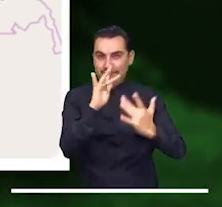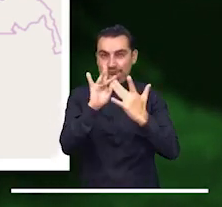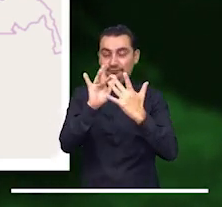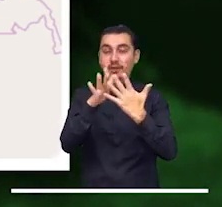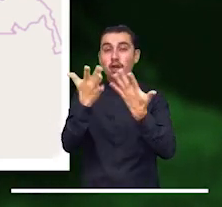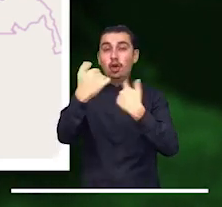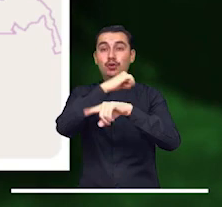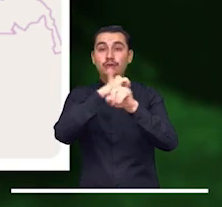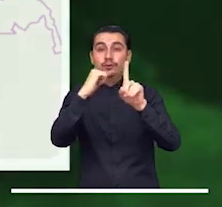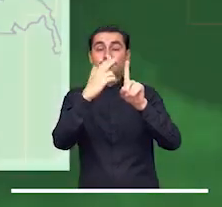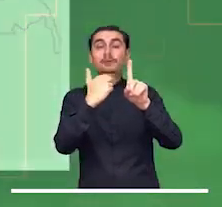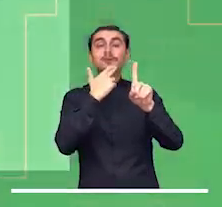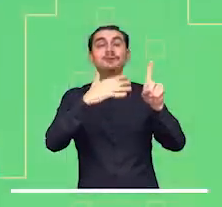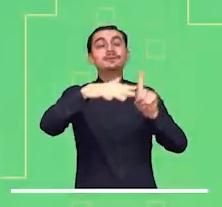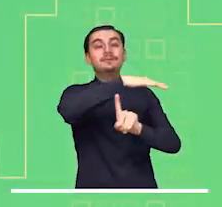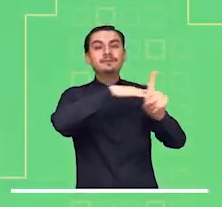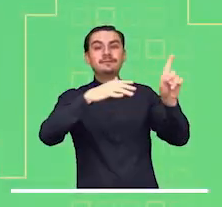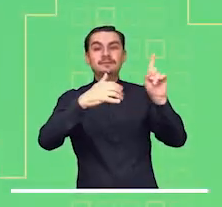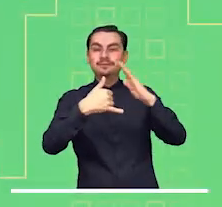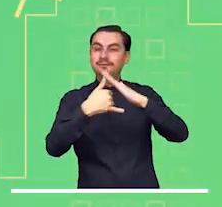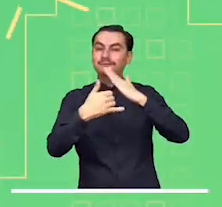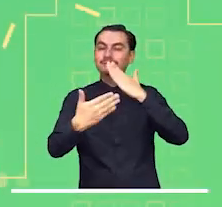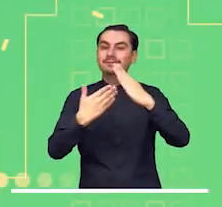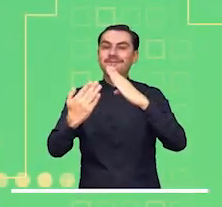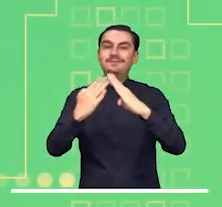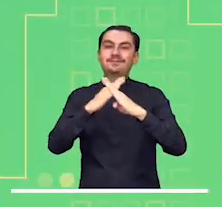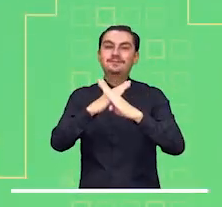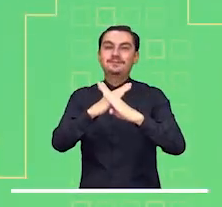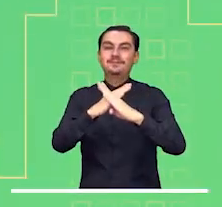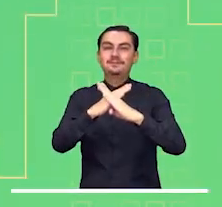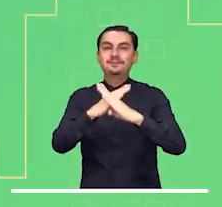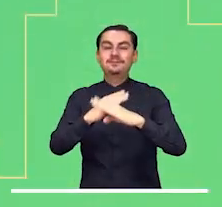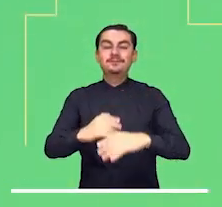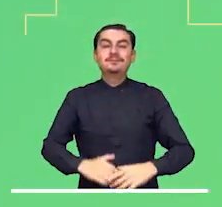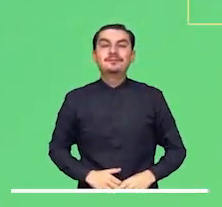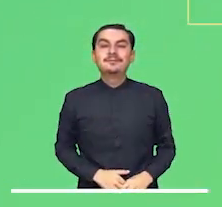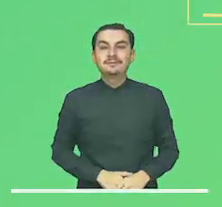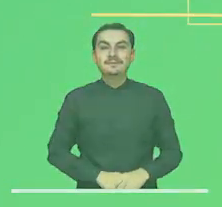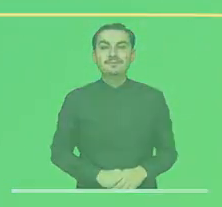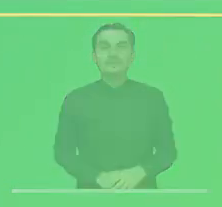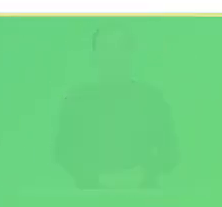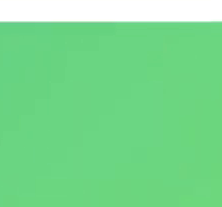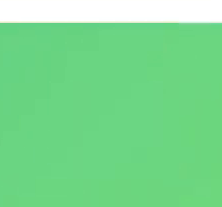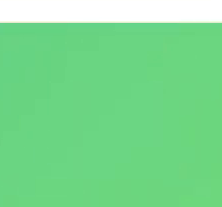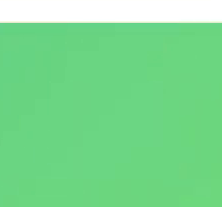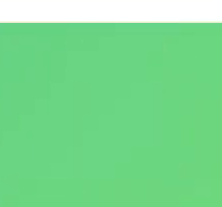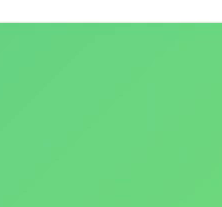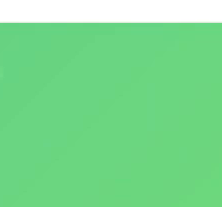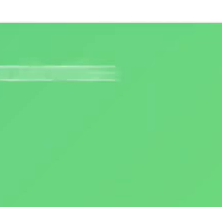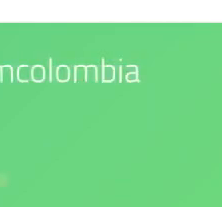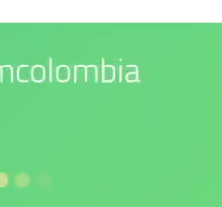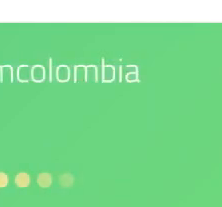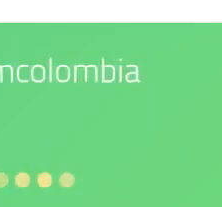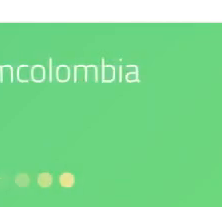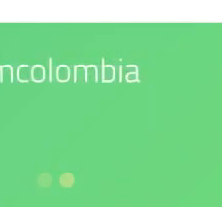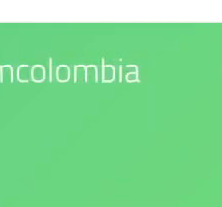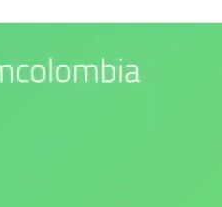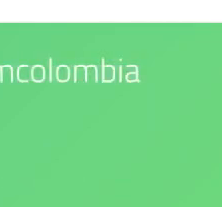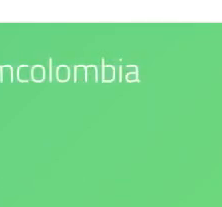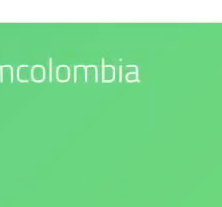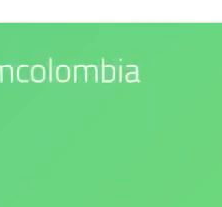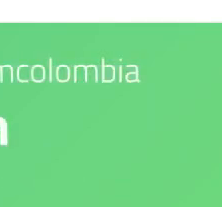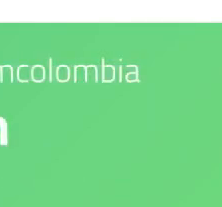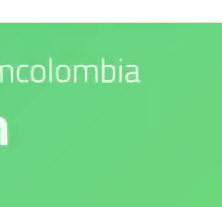de Putumayo y Arauca. Síguenos en nuestras redes sociales. Nuestro compromiso es con el medio ambiente.